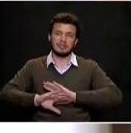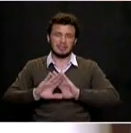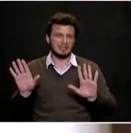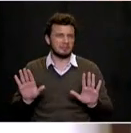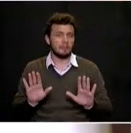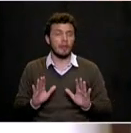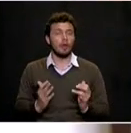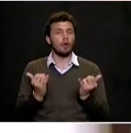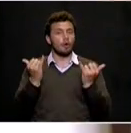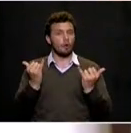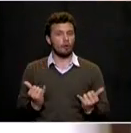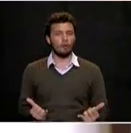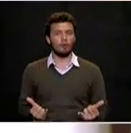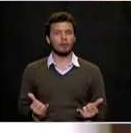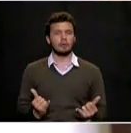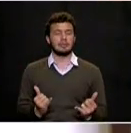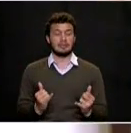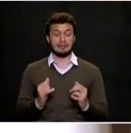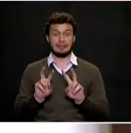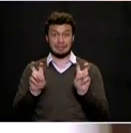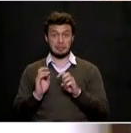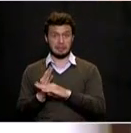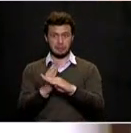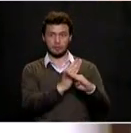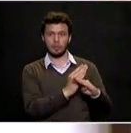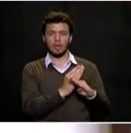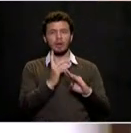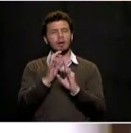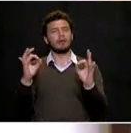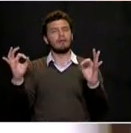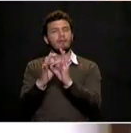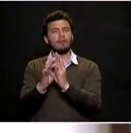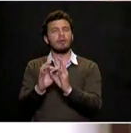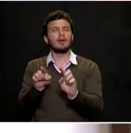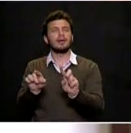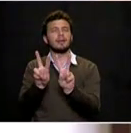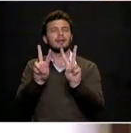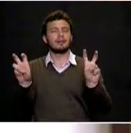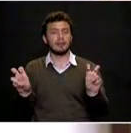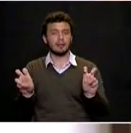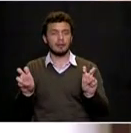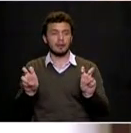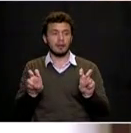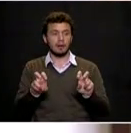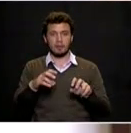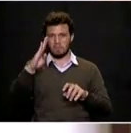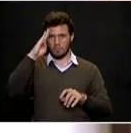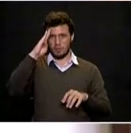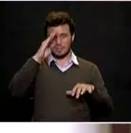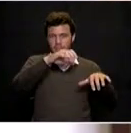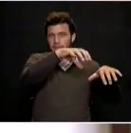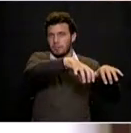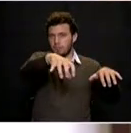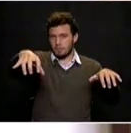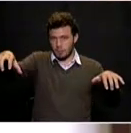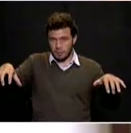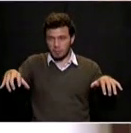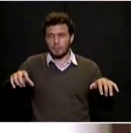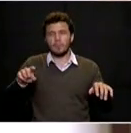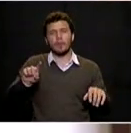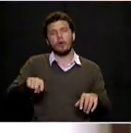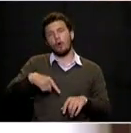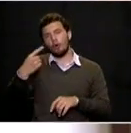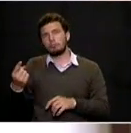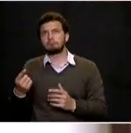debates, hoy el turno es específicamente para la situación de las estaciones de policía, para otras organizaciones